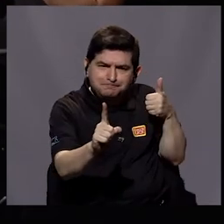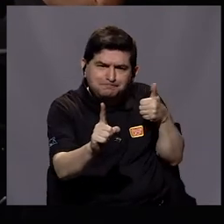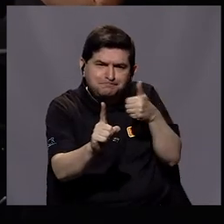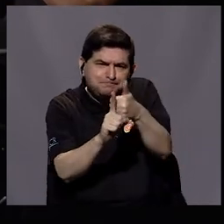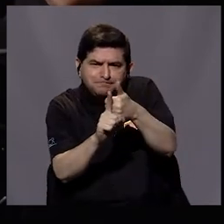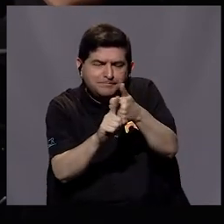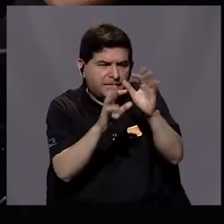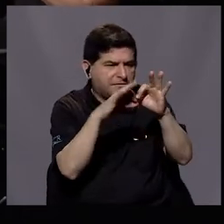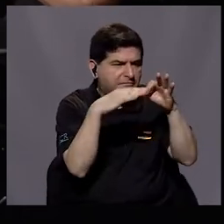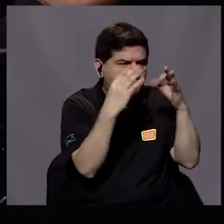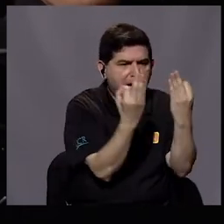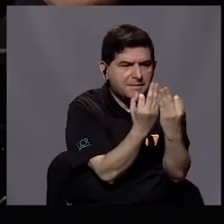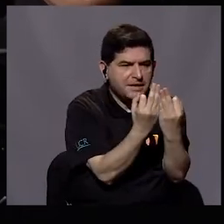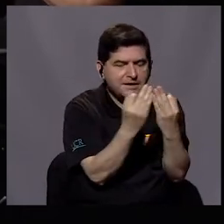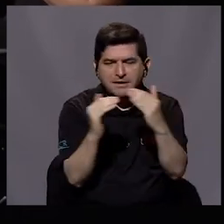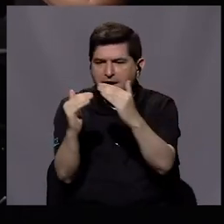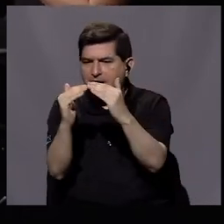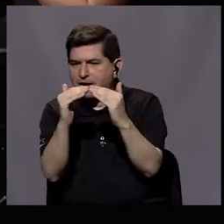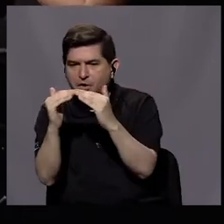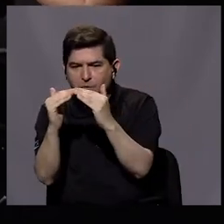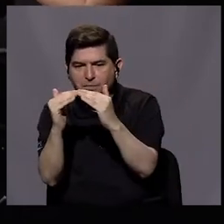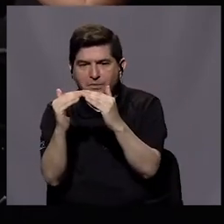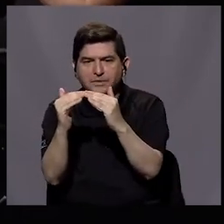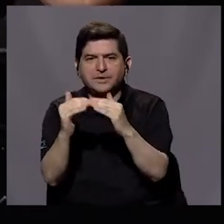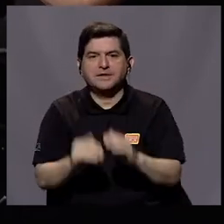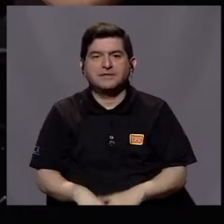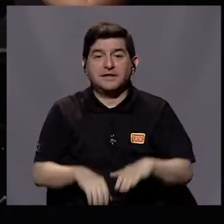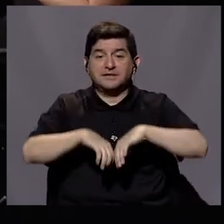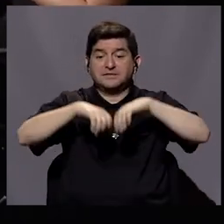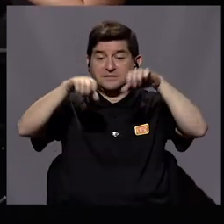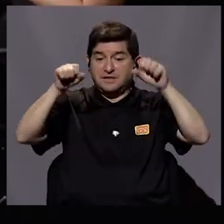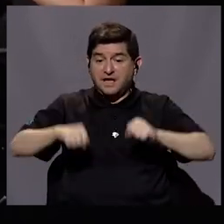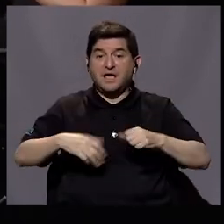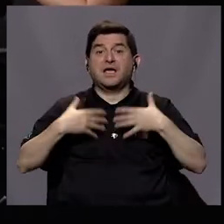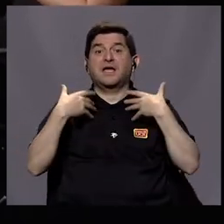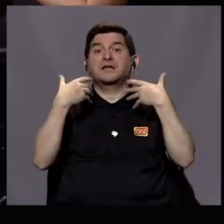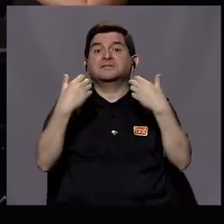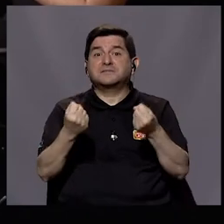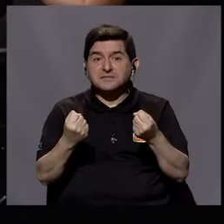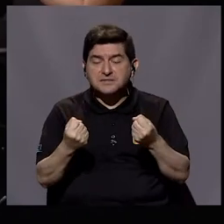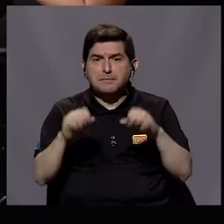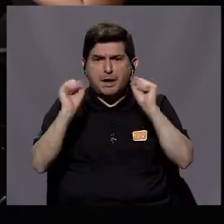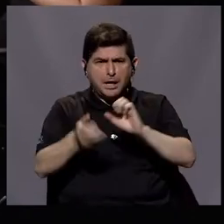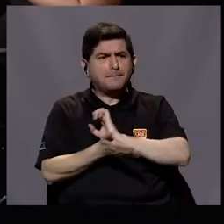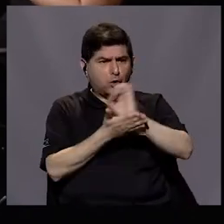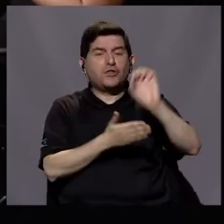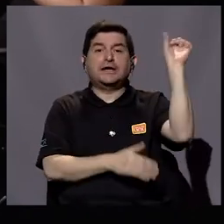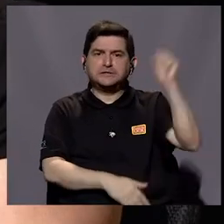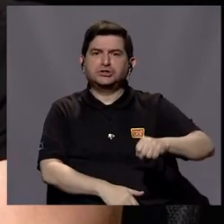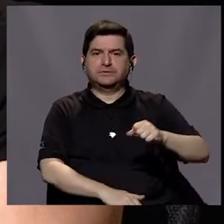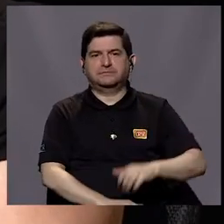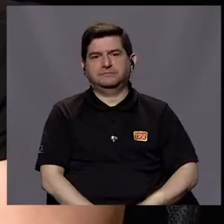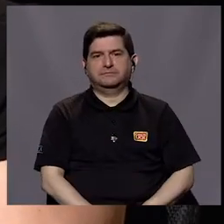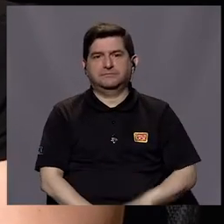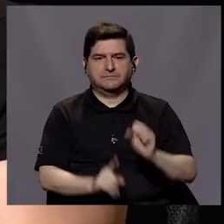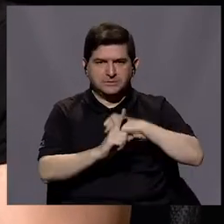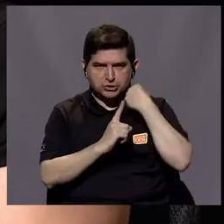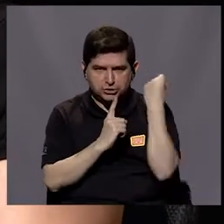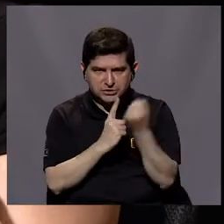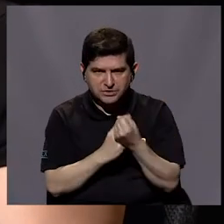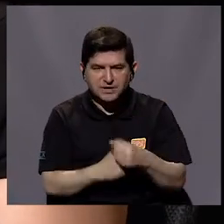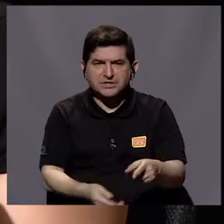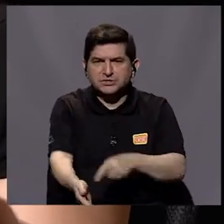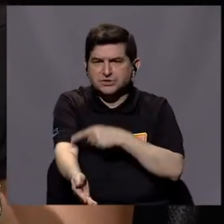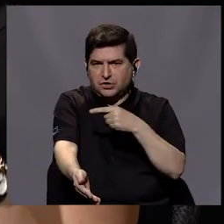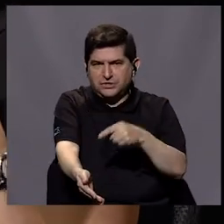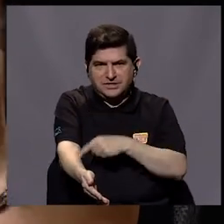impacto en la familia, en la comunidad, en el sistema de salud y es prevenible. Hay condiciones